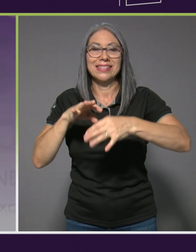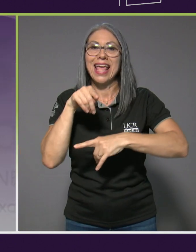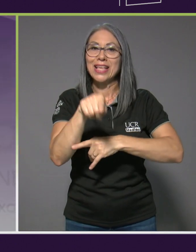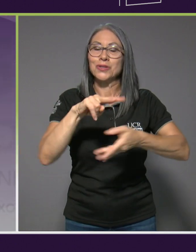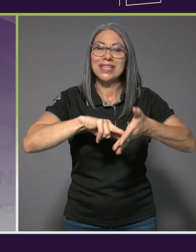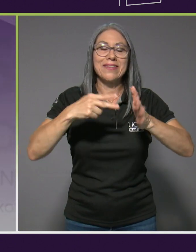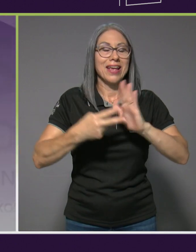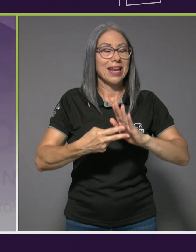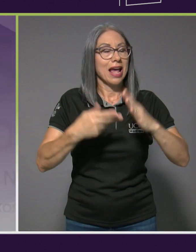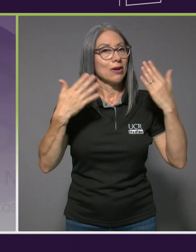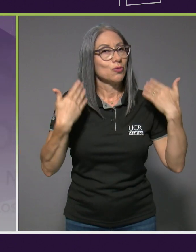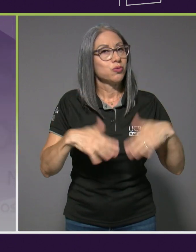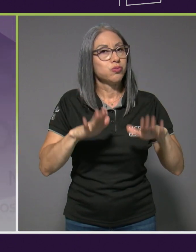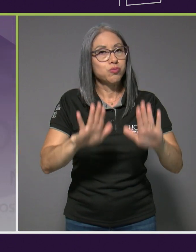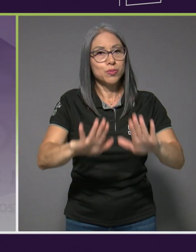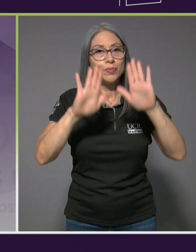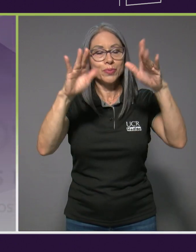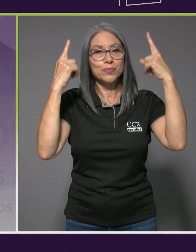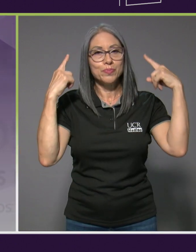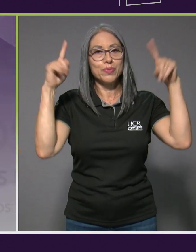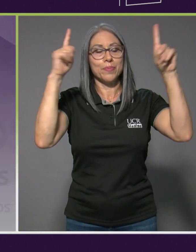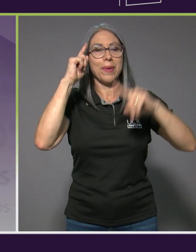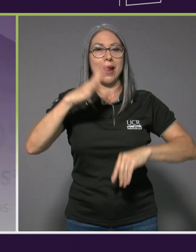gigantesco para mí.